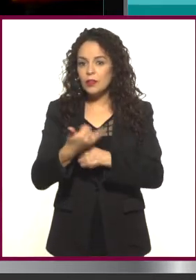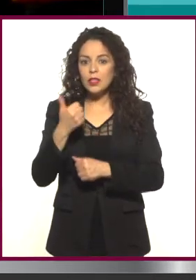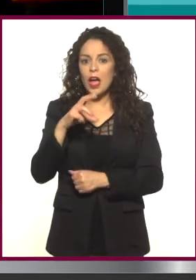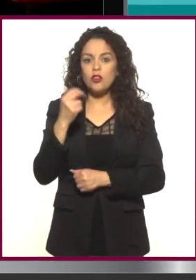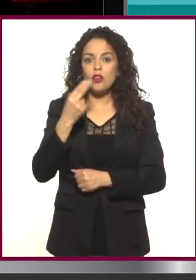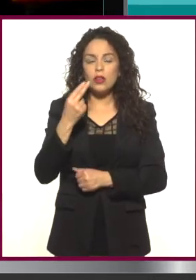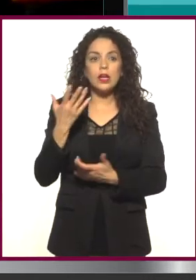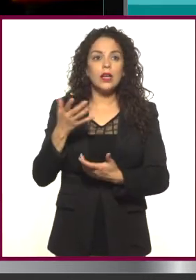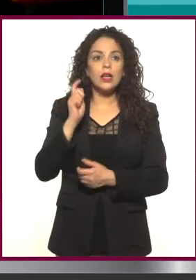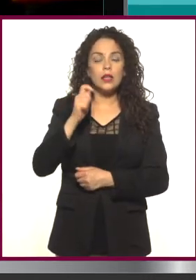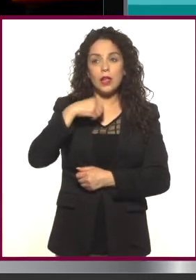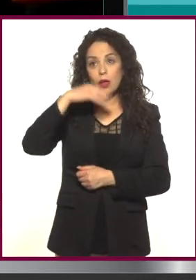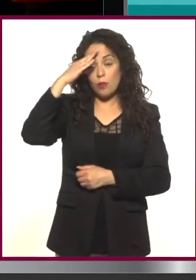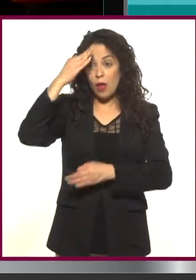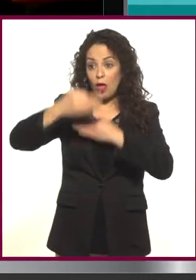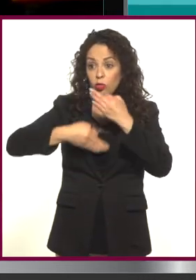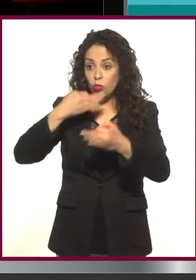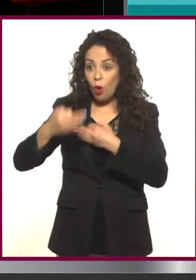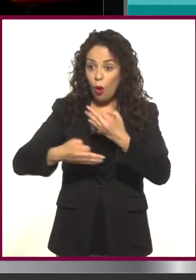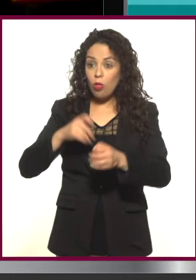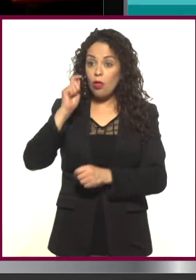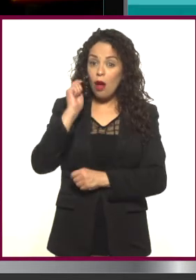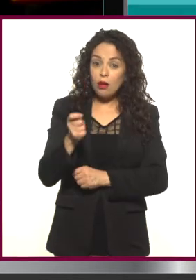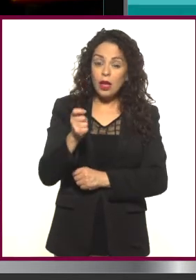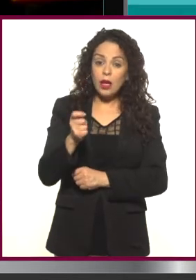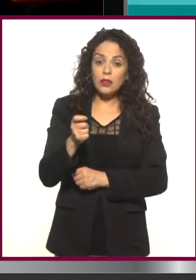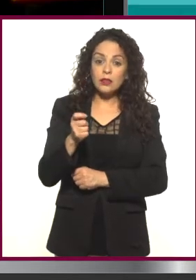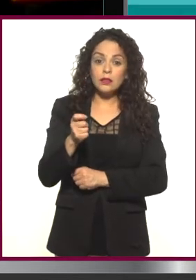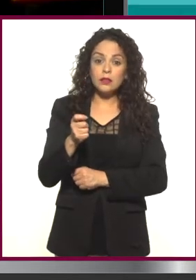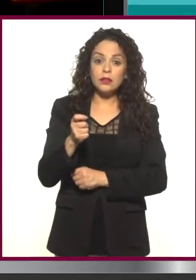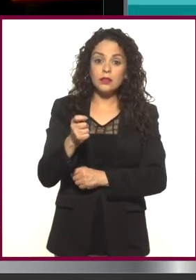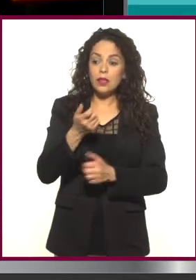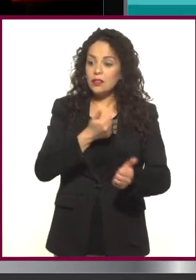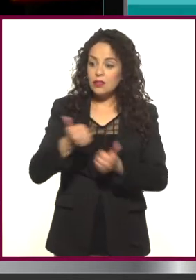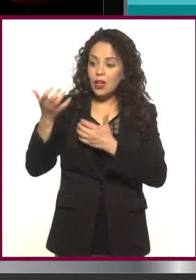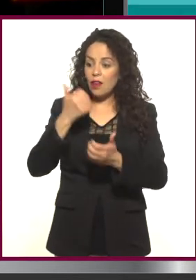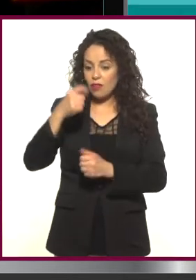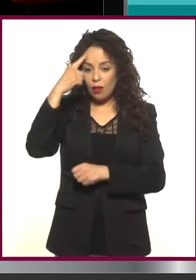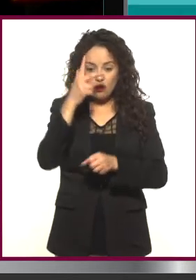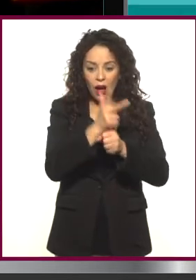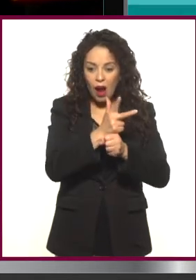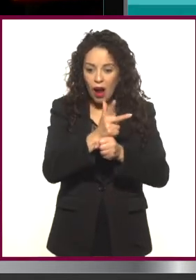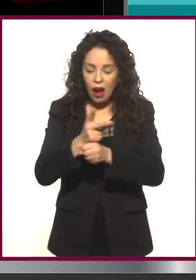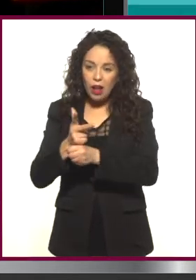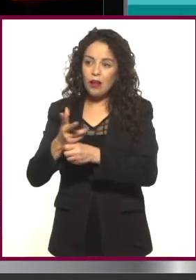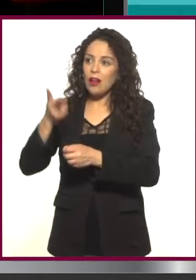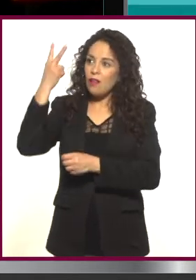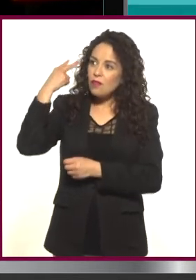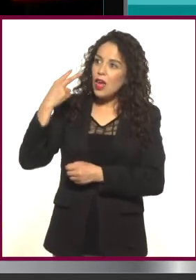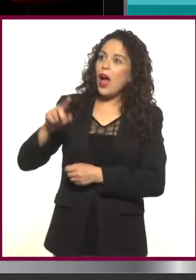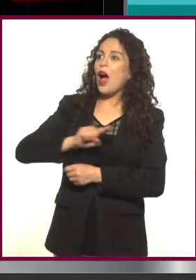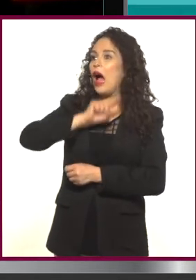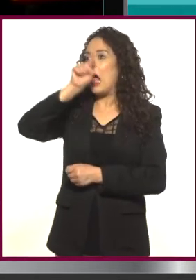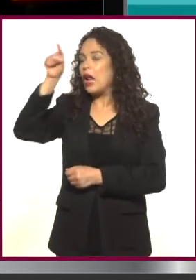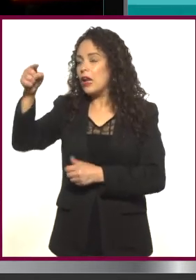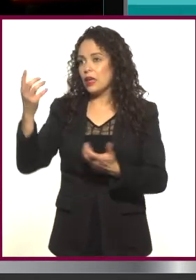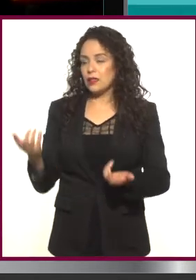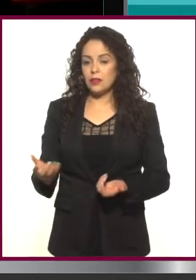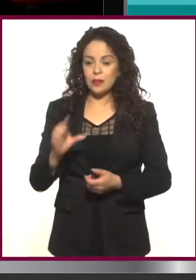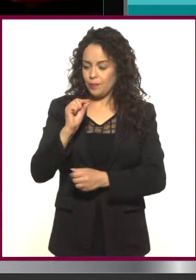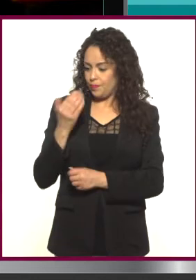todos los carretes de película al viaje? ¿No? O cómo vamos a... Hice otra película